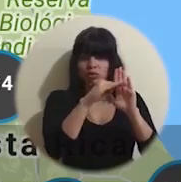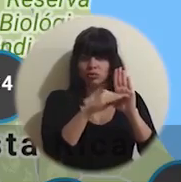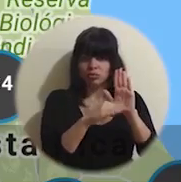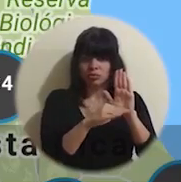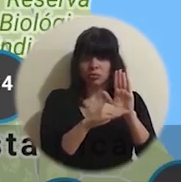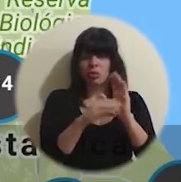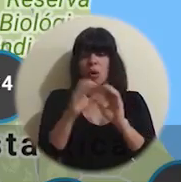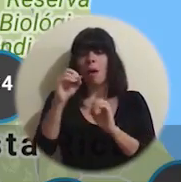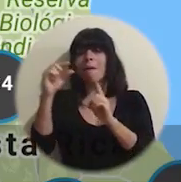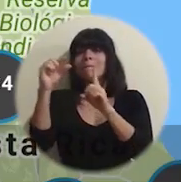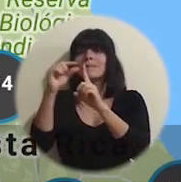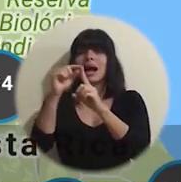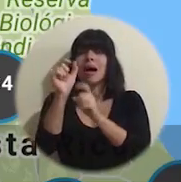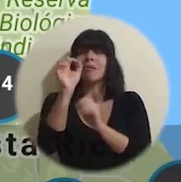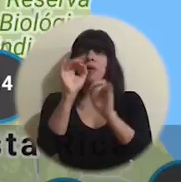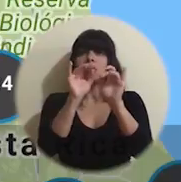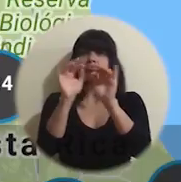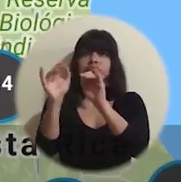Palabra clave,